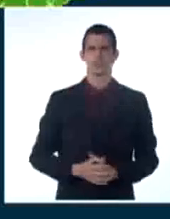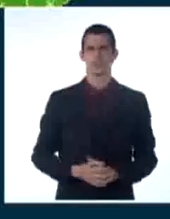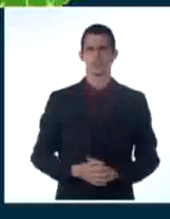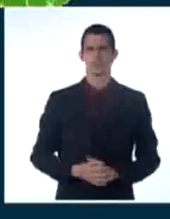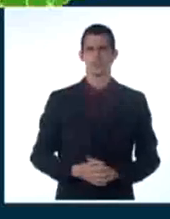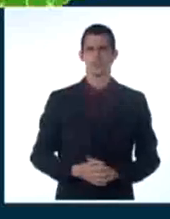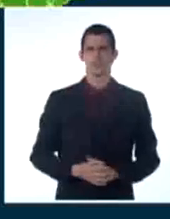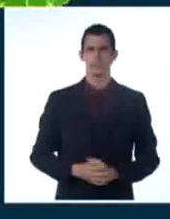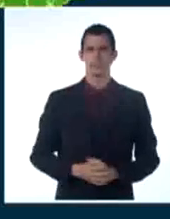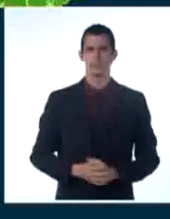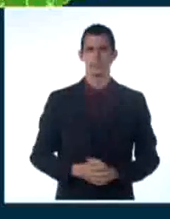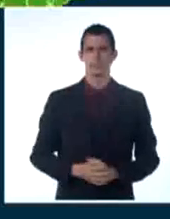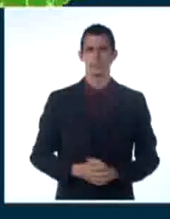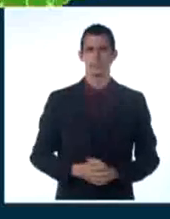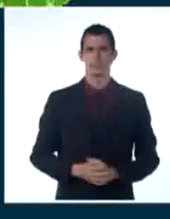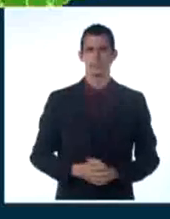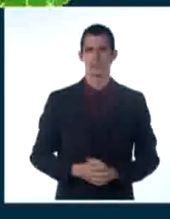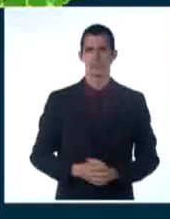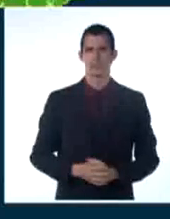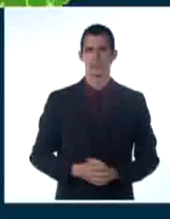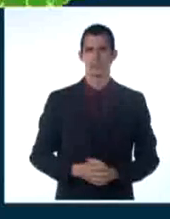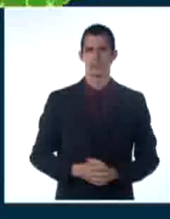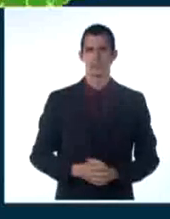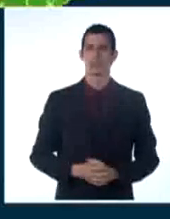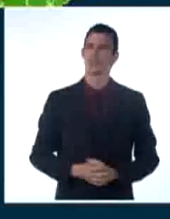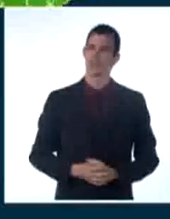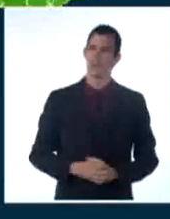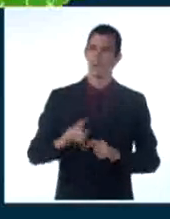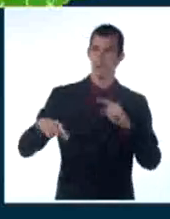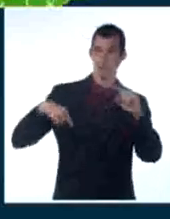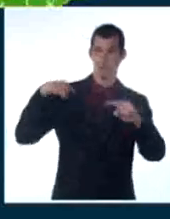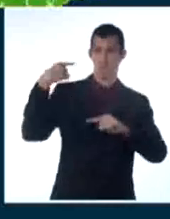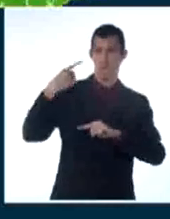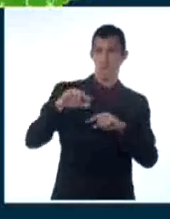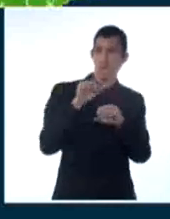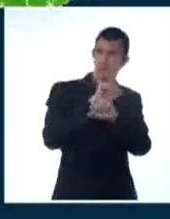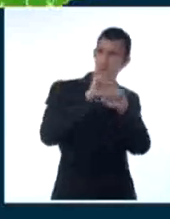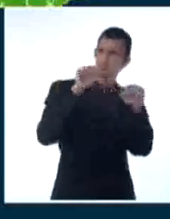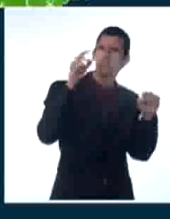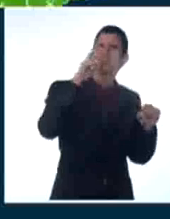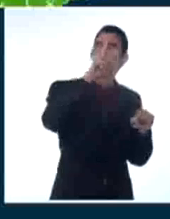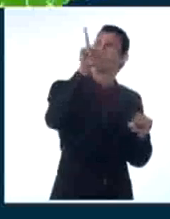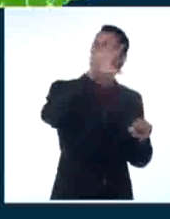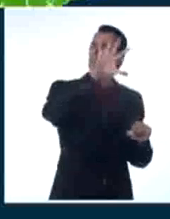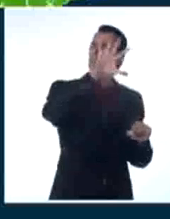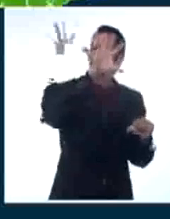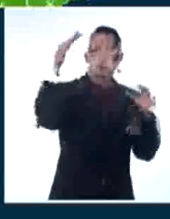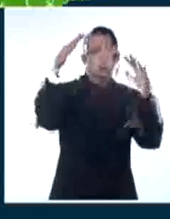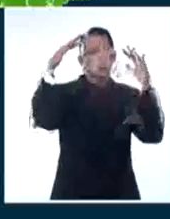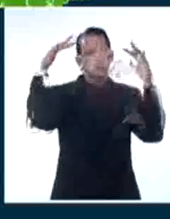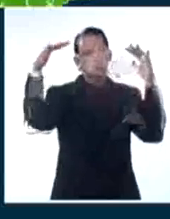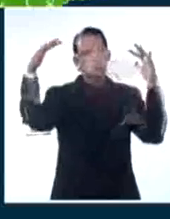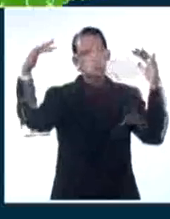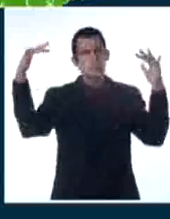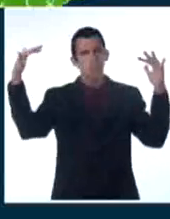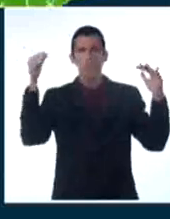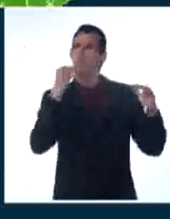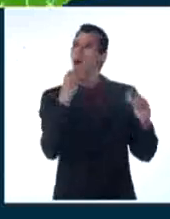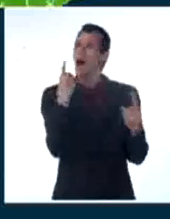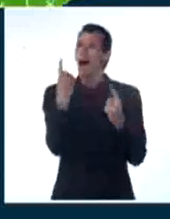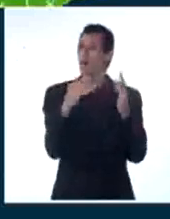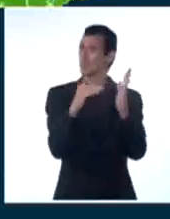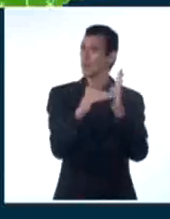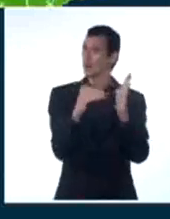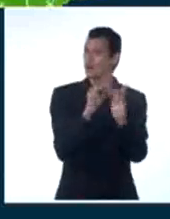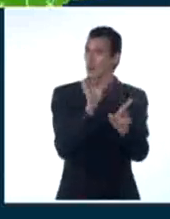durante la mañana predominará la poca nubosidad en gran parte de la chipiela o en la tarde. Estará parcialmente nublada en algunas localidades y se nublará sobre todo en zonas del interior